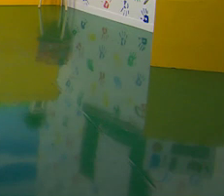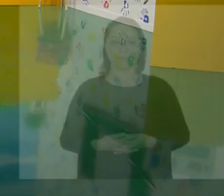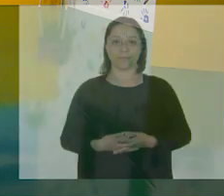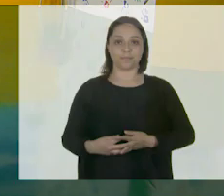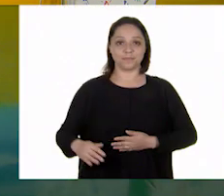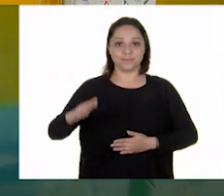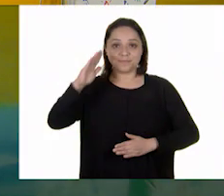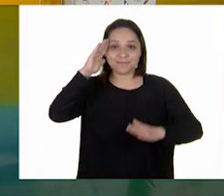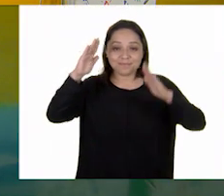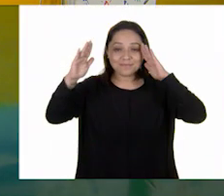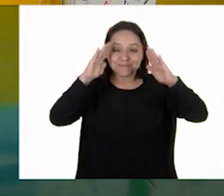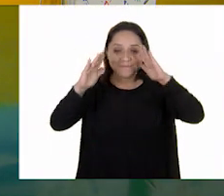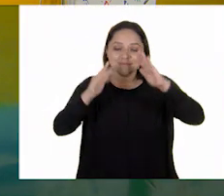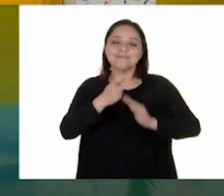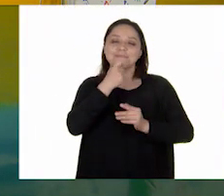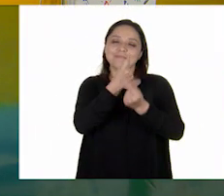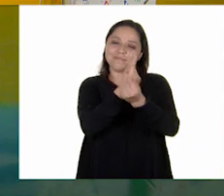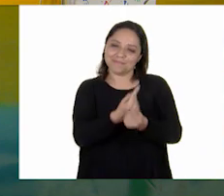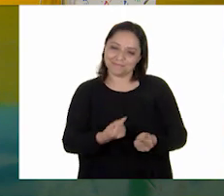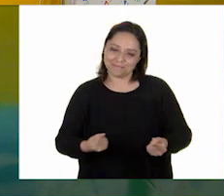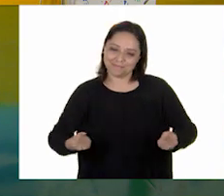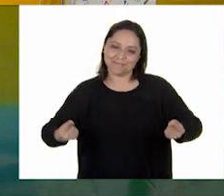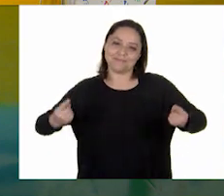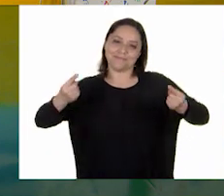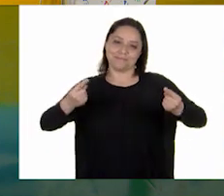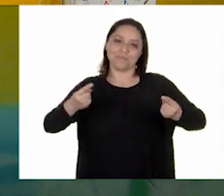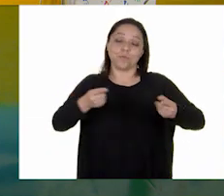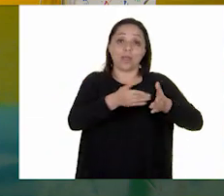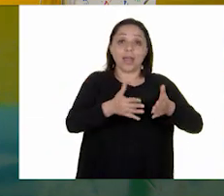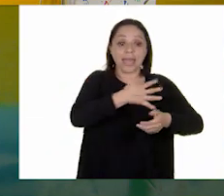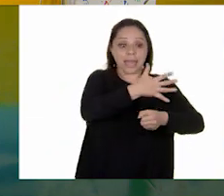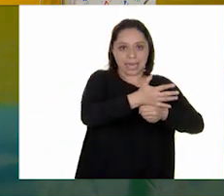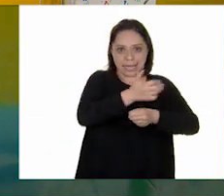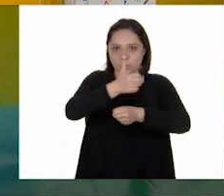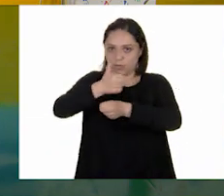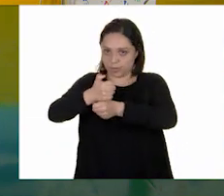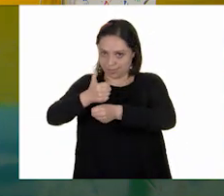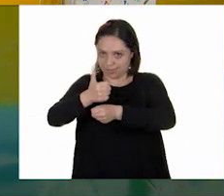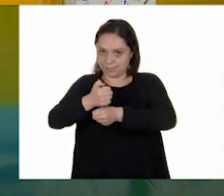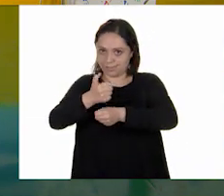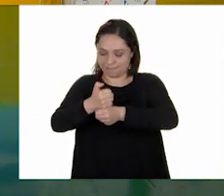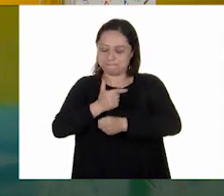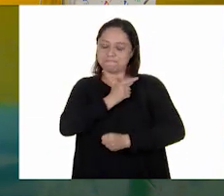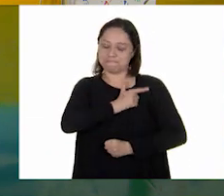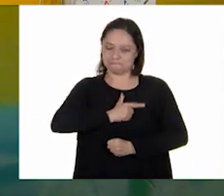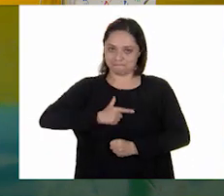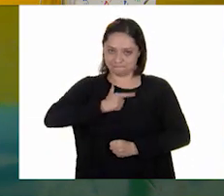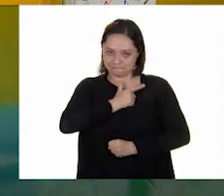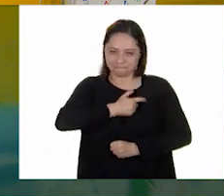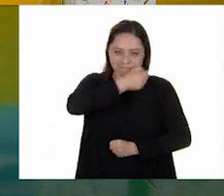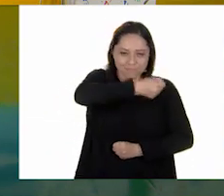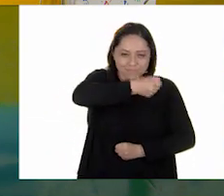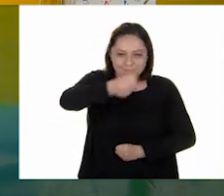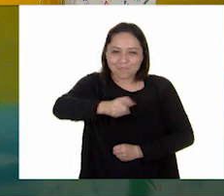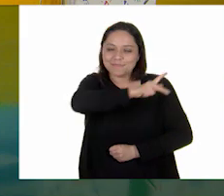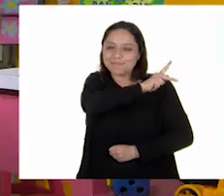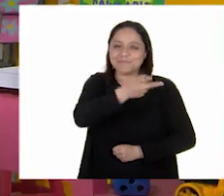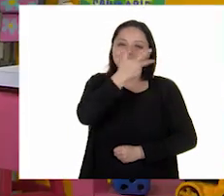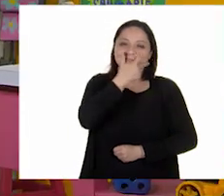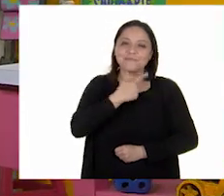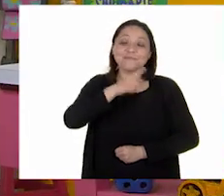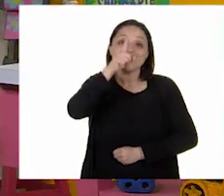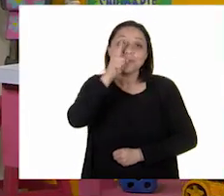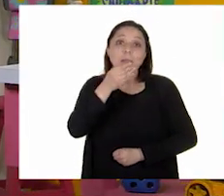Hola, niñas y niños del ciclo 3 de quinto y sexto grado. Me da mucho gusto saludarlas y saludarlos.